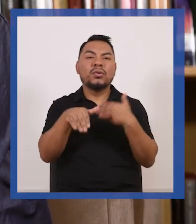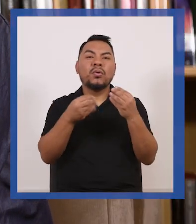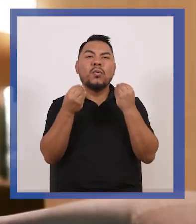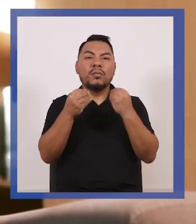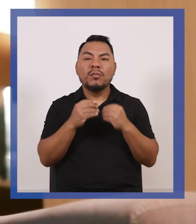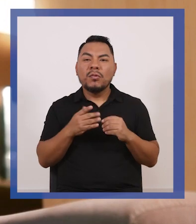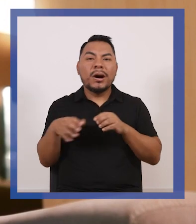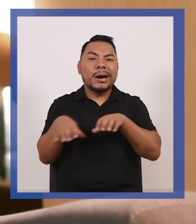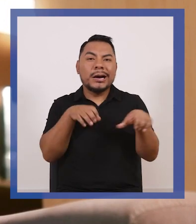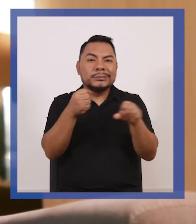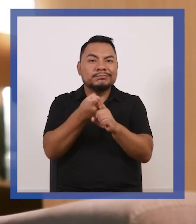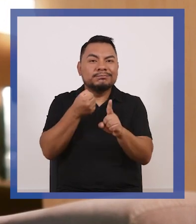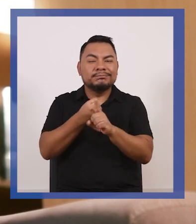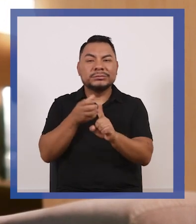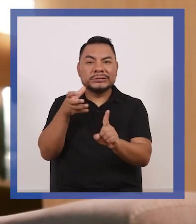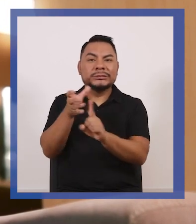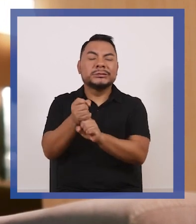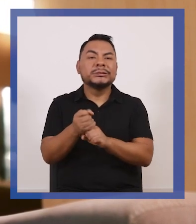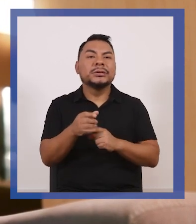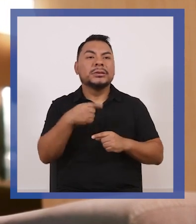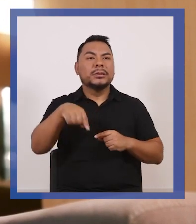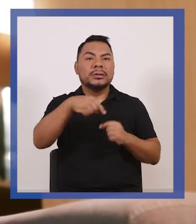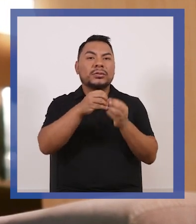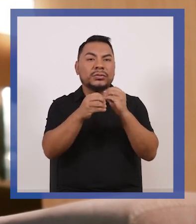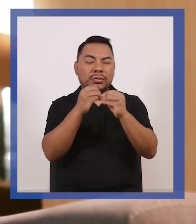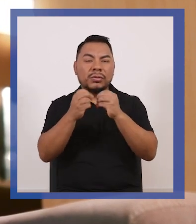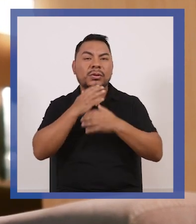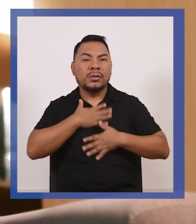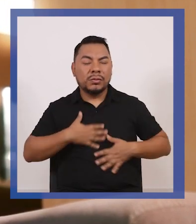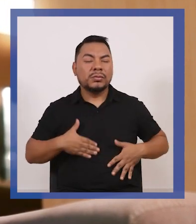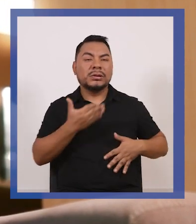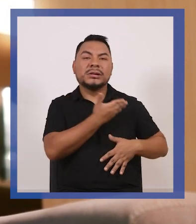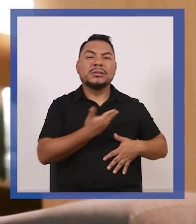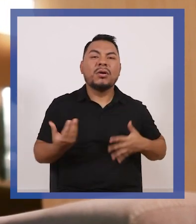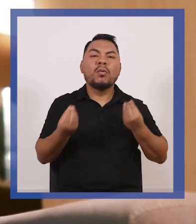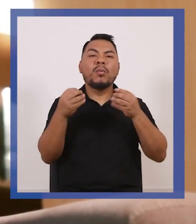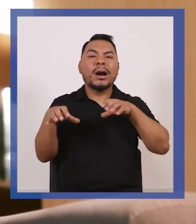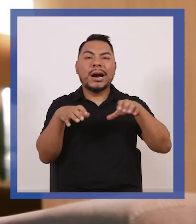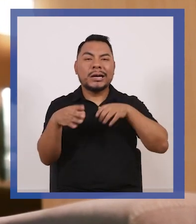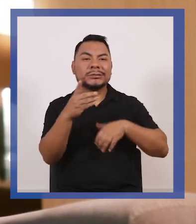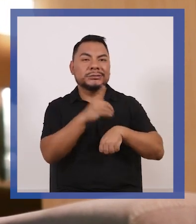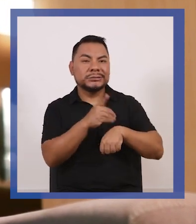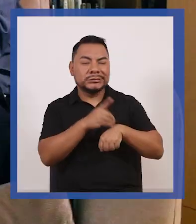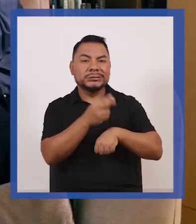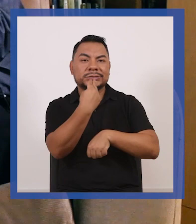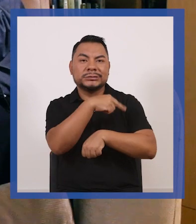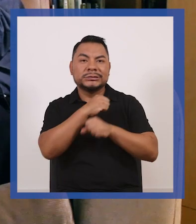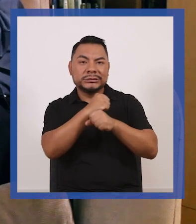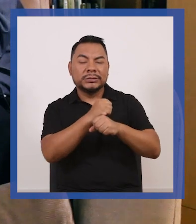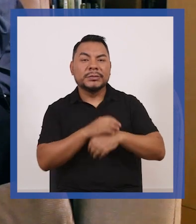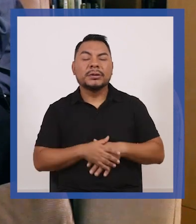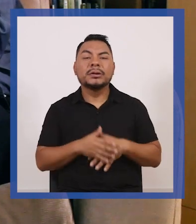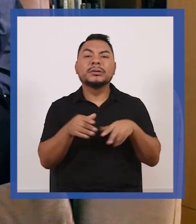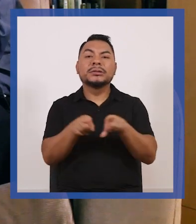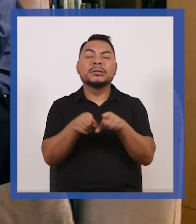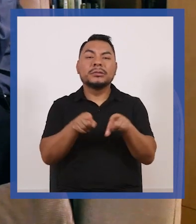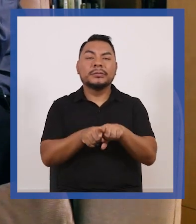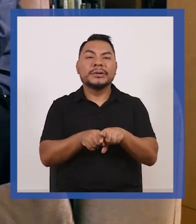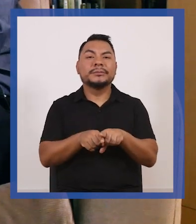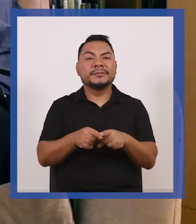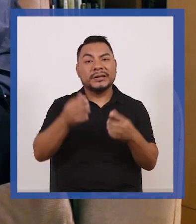de corto plazo digamos de alivios por parte del Estado y del sistema médico pero también la